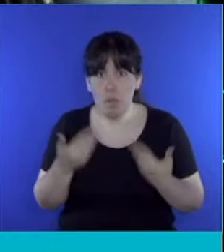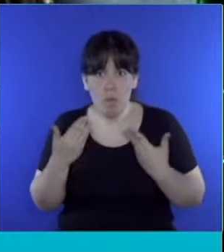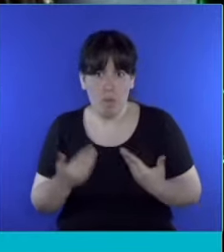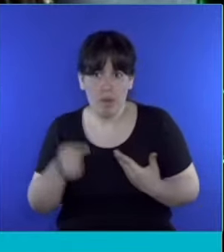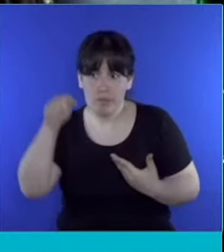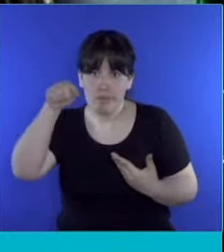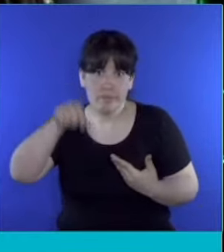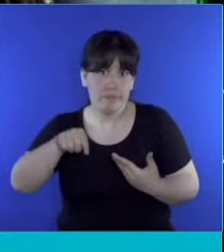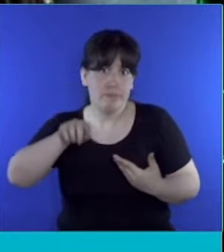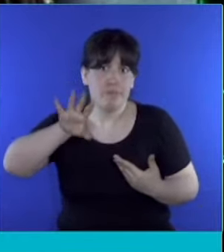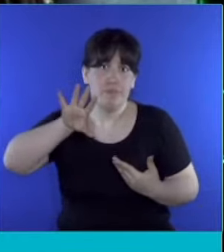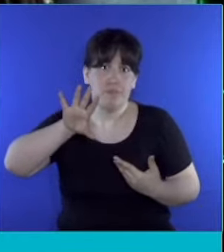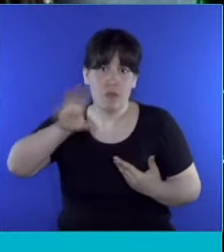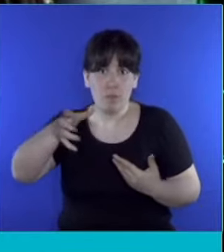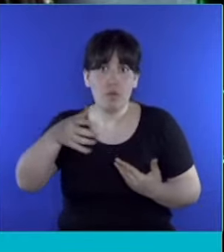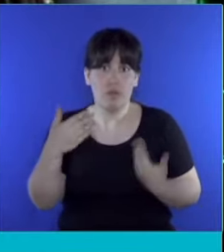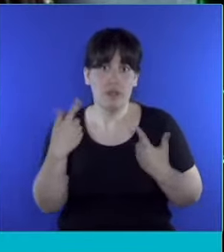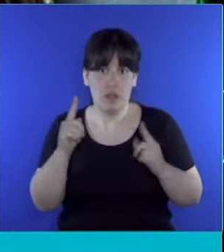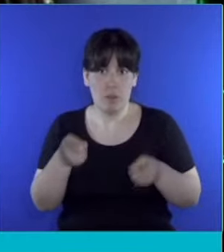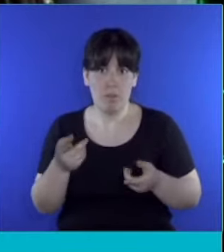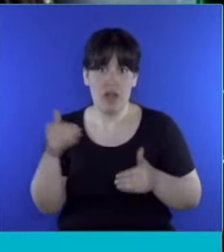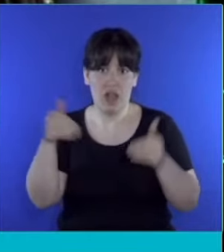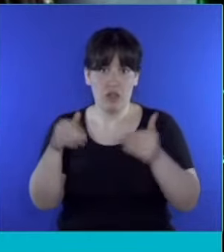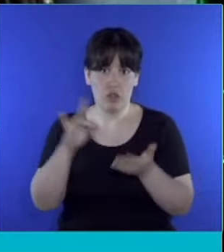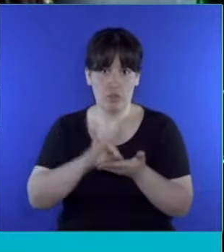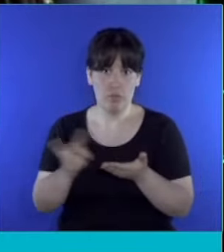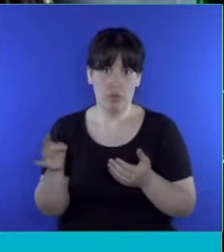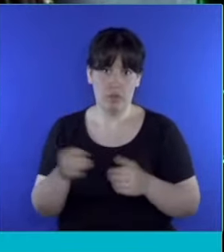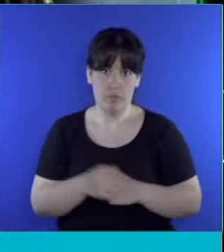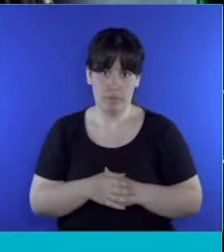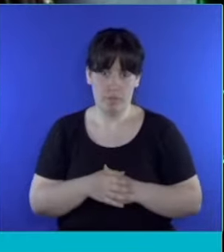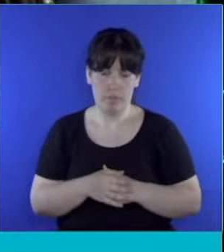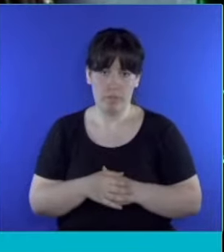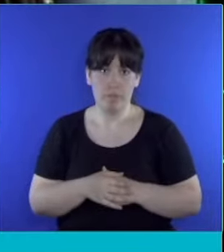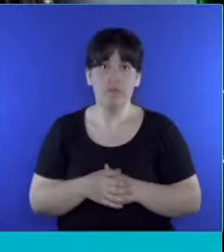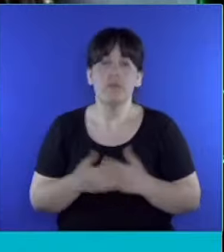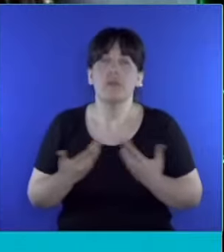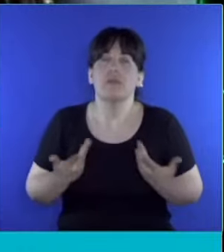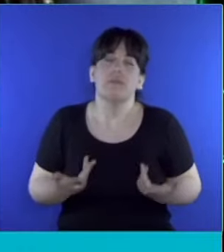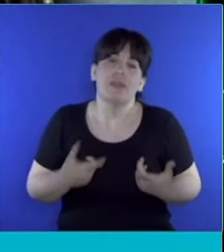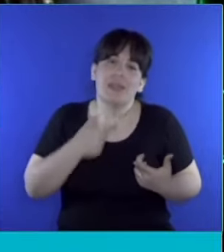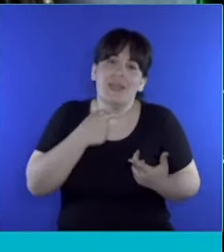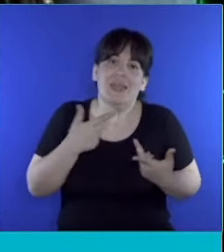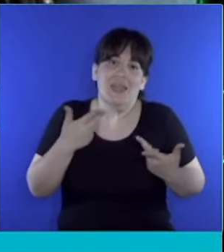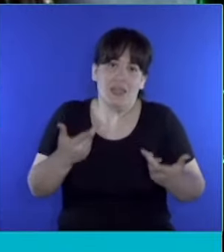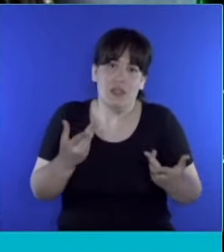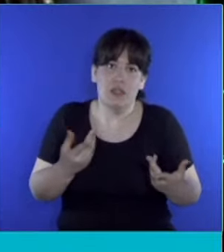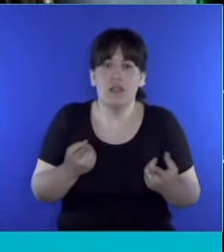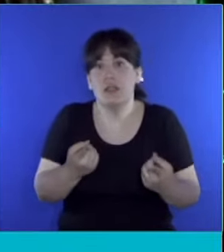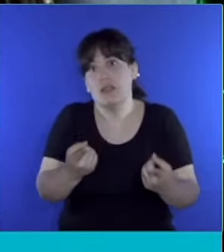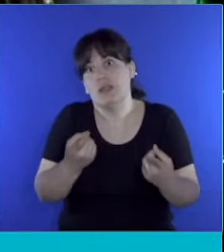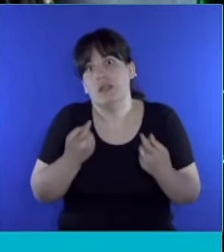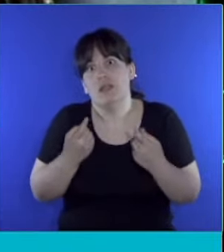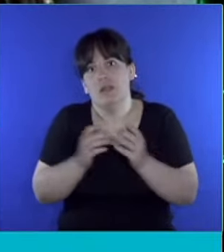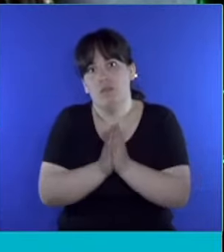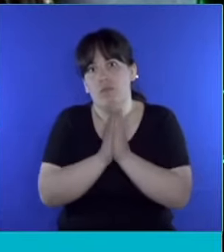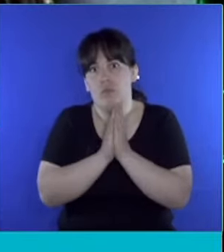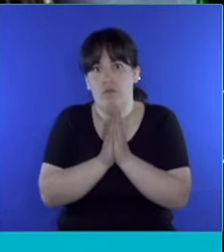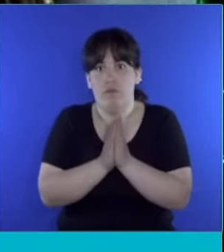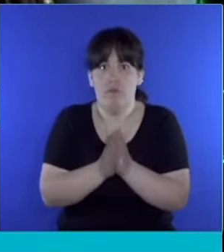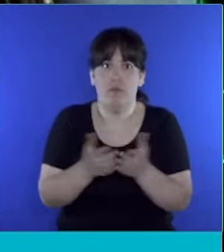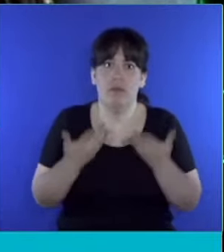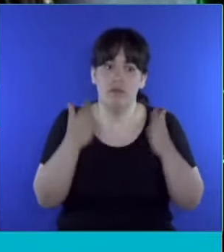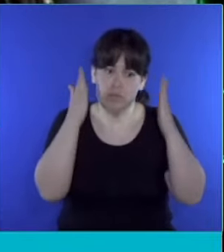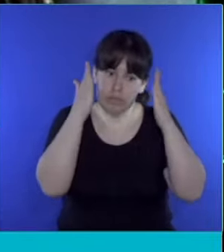puede ocurrir en la elección provincial. Lo que quiero señalar con esto es la necesidad imperiosa de que encaremos